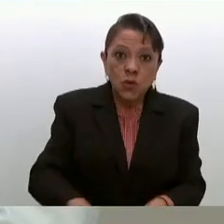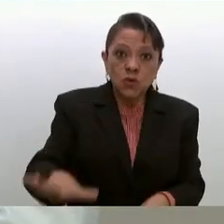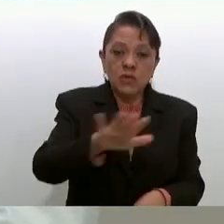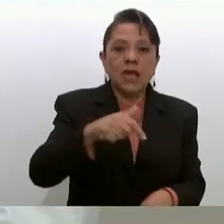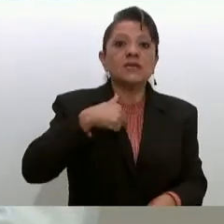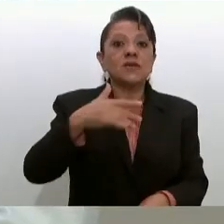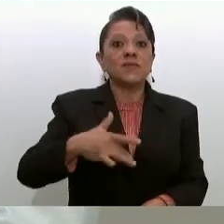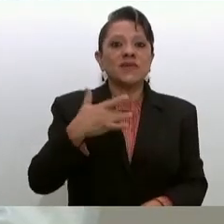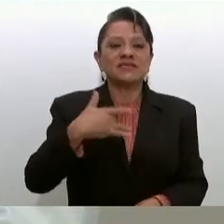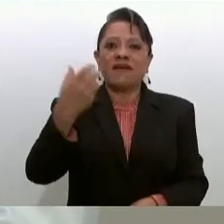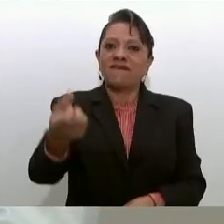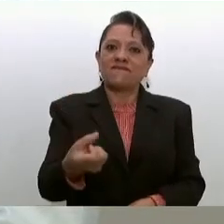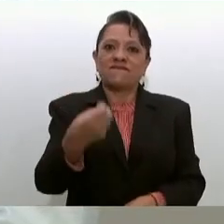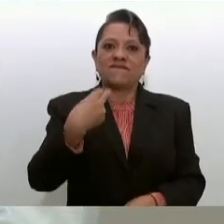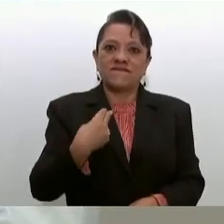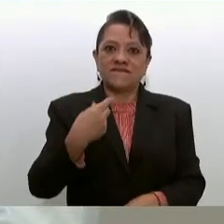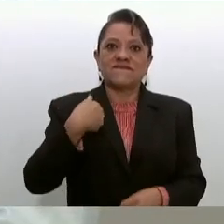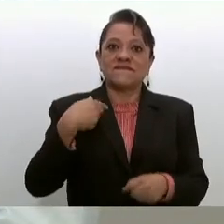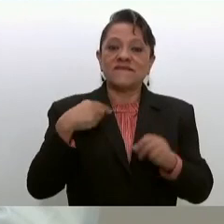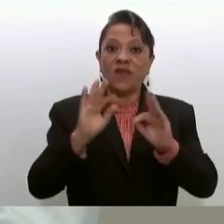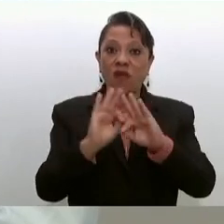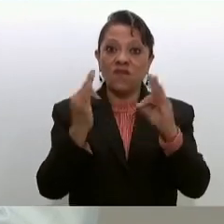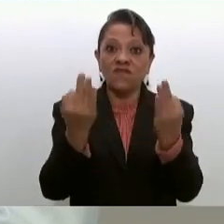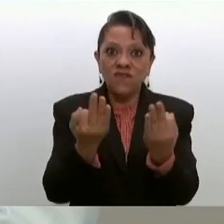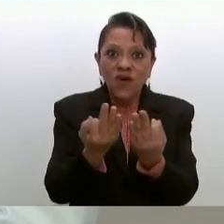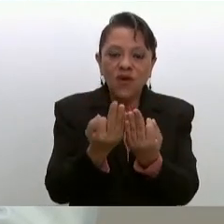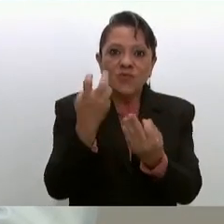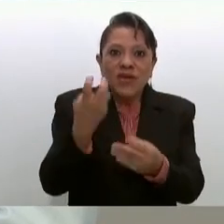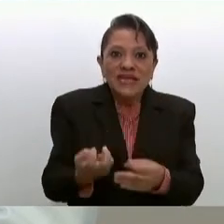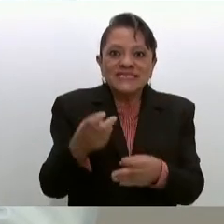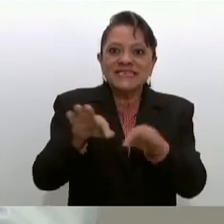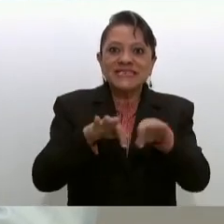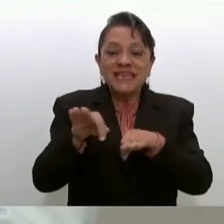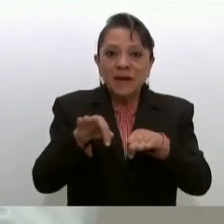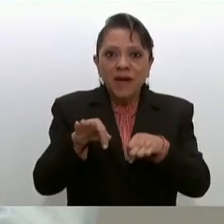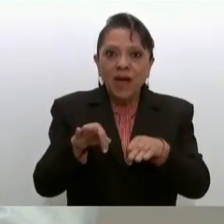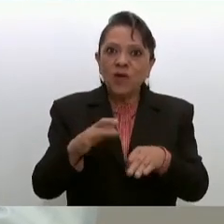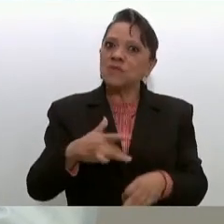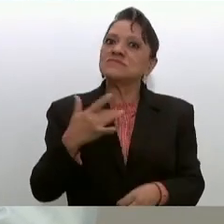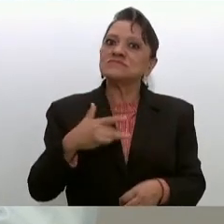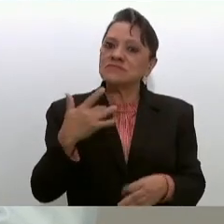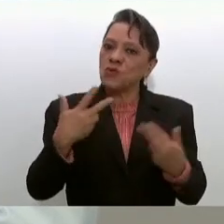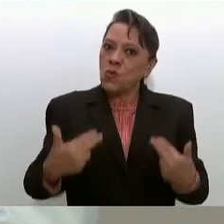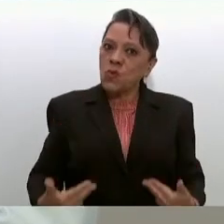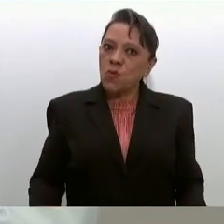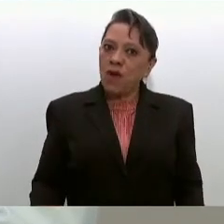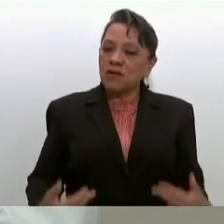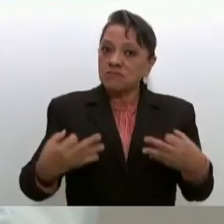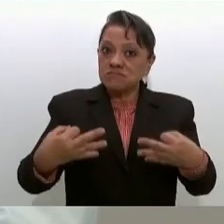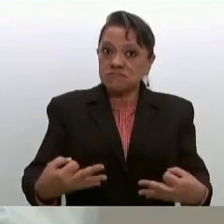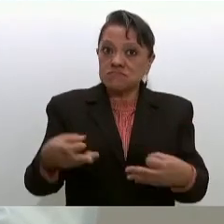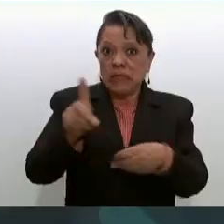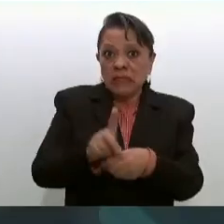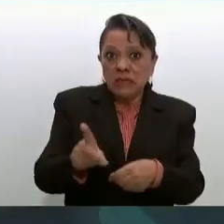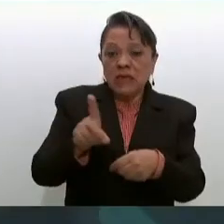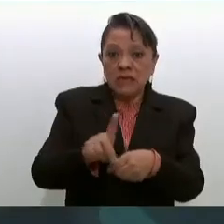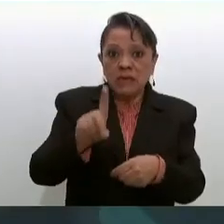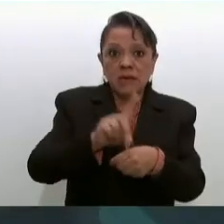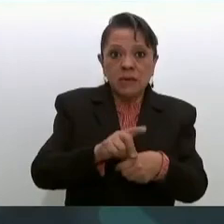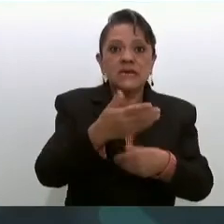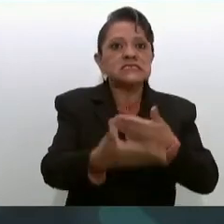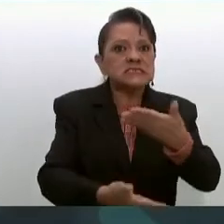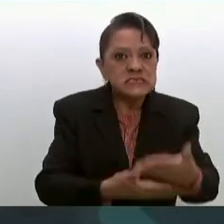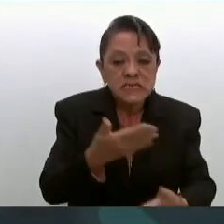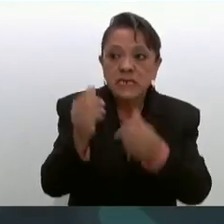privilegiado de formar parte de este equipo de trabajo que cuenta con gran sentido humano y que todos los días sirve y